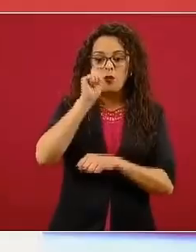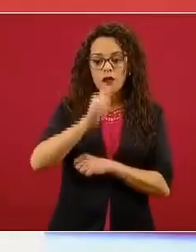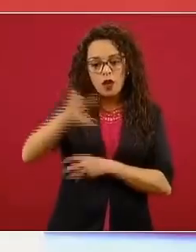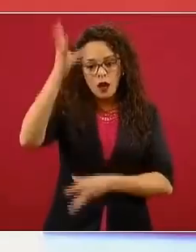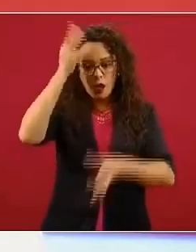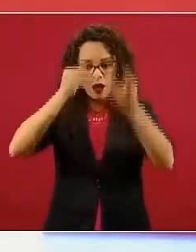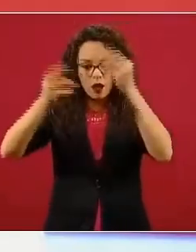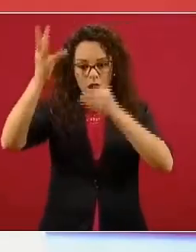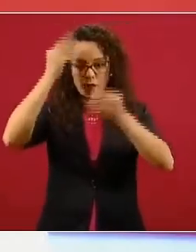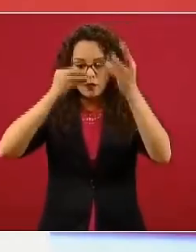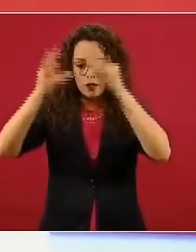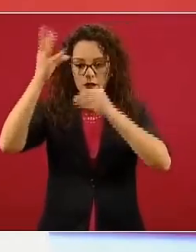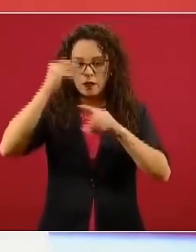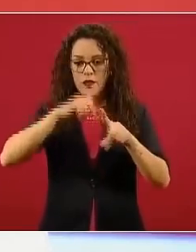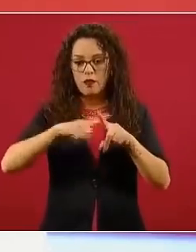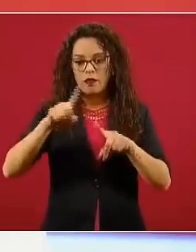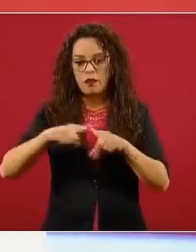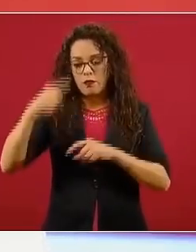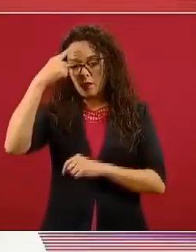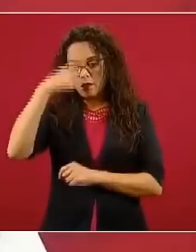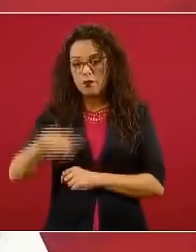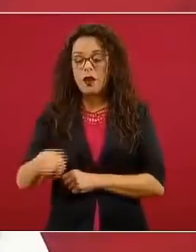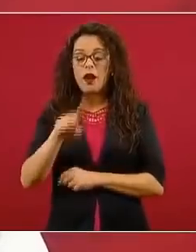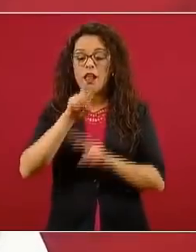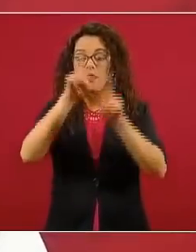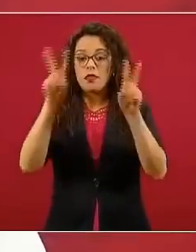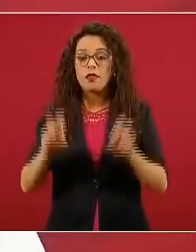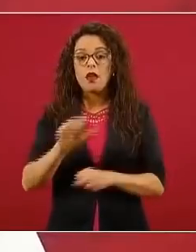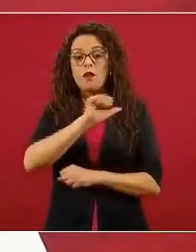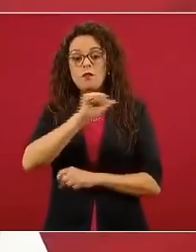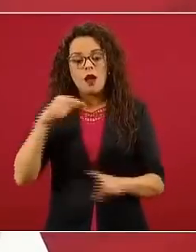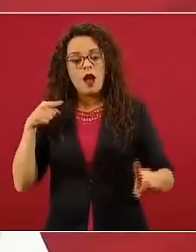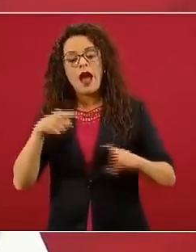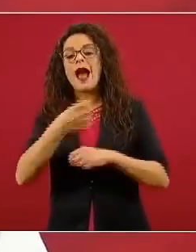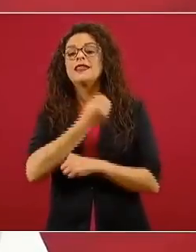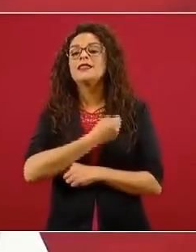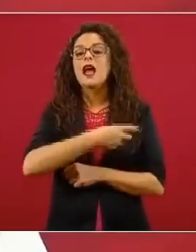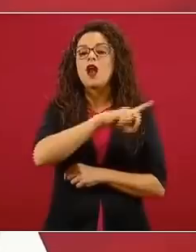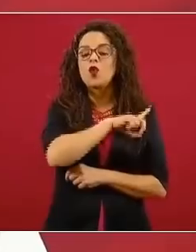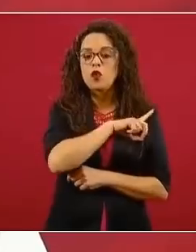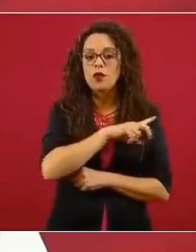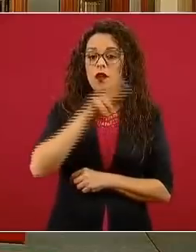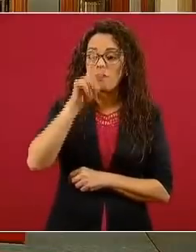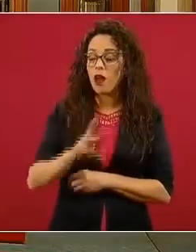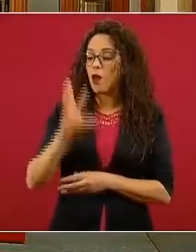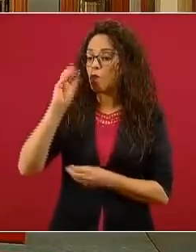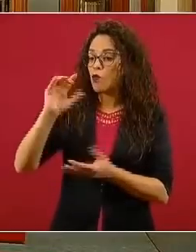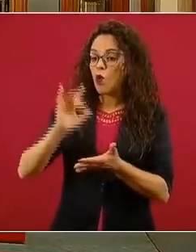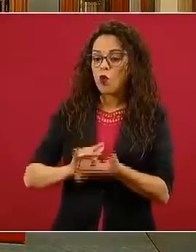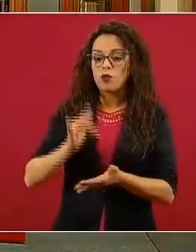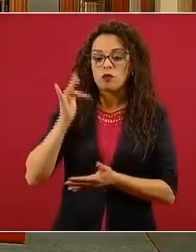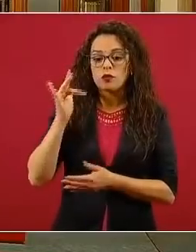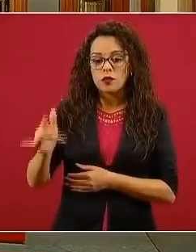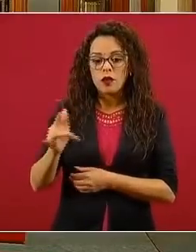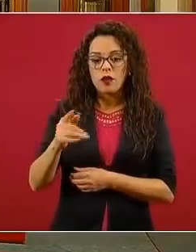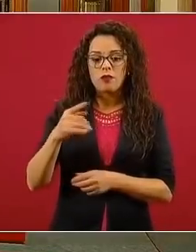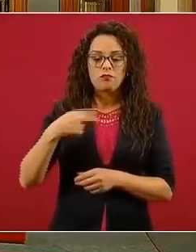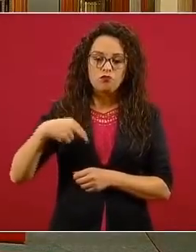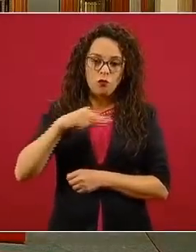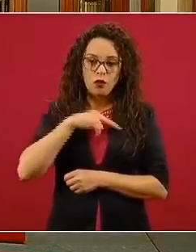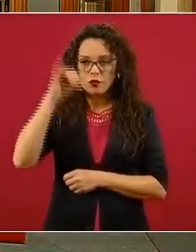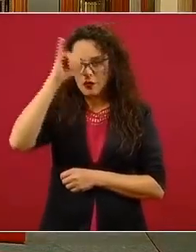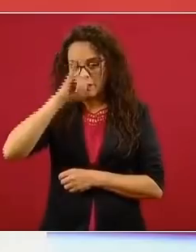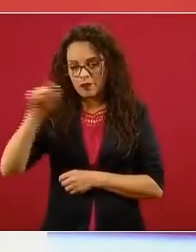capacidades y competencias para la salud. Y agradecemos muchísimo, desde luego, a nuestros jefes, al